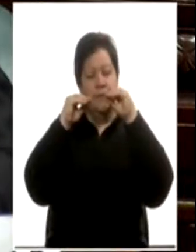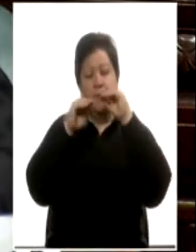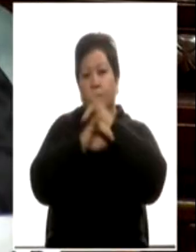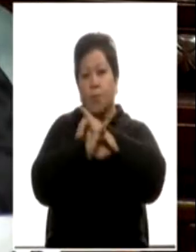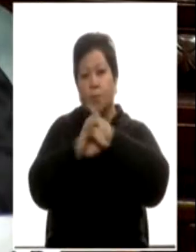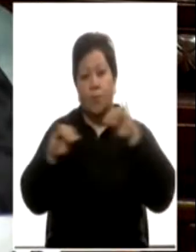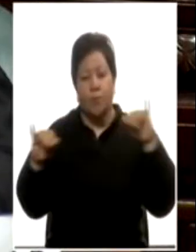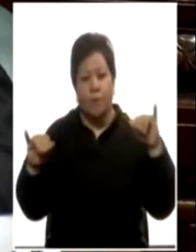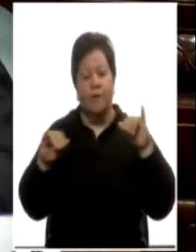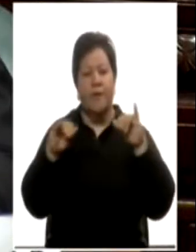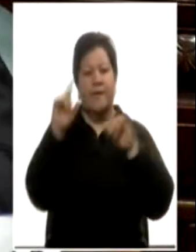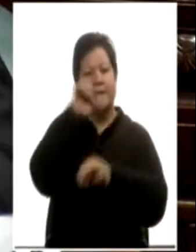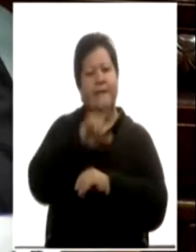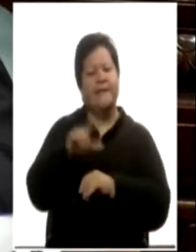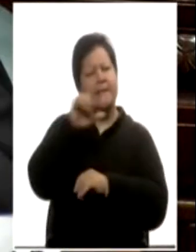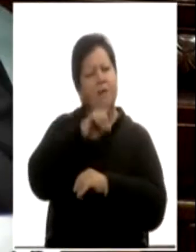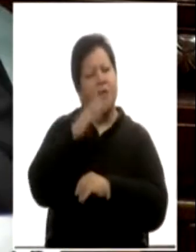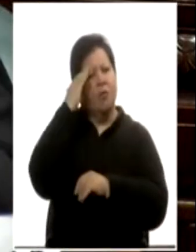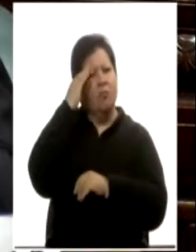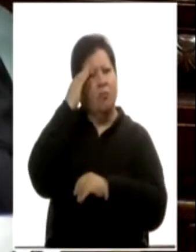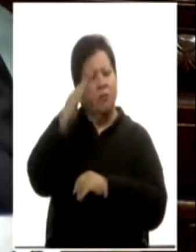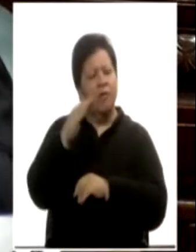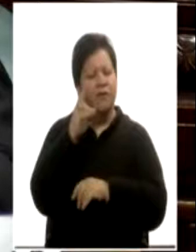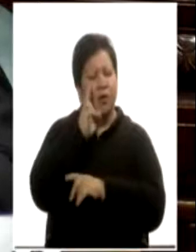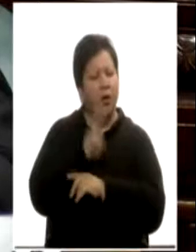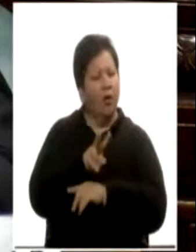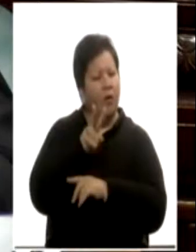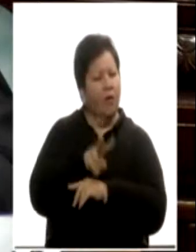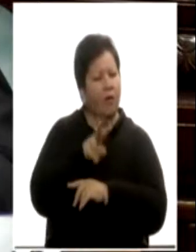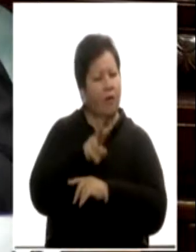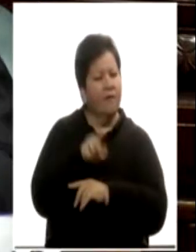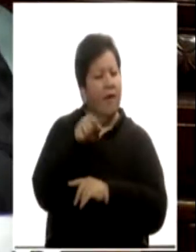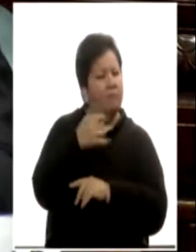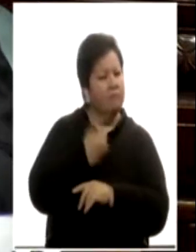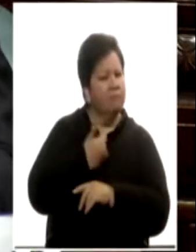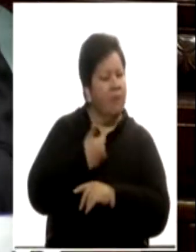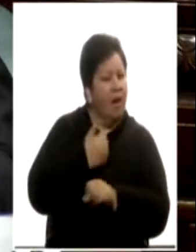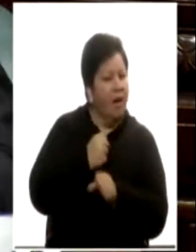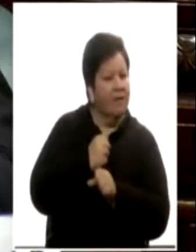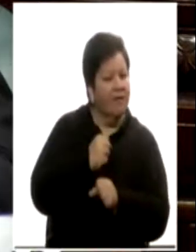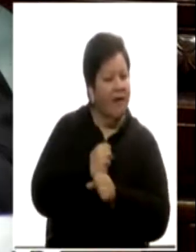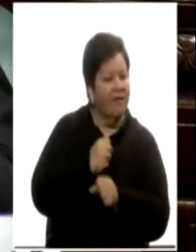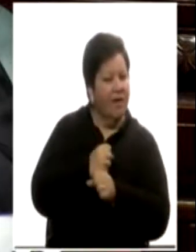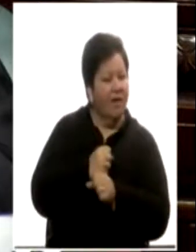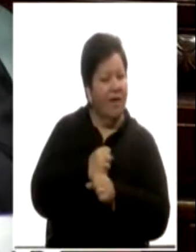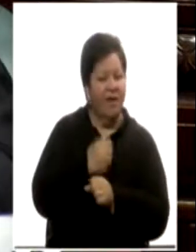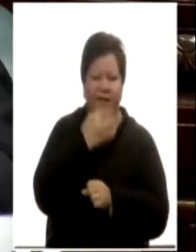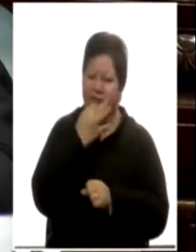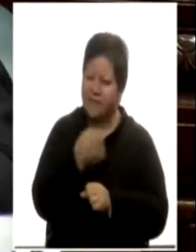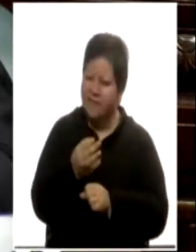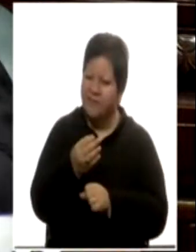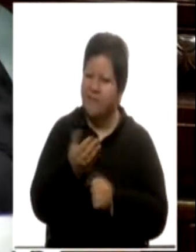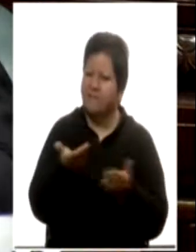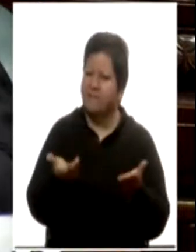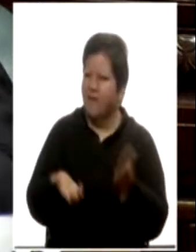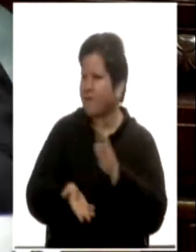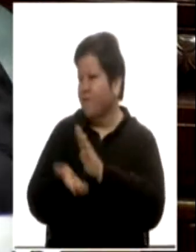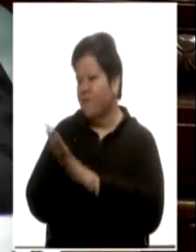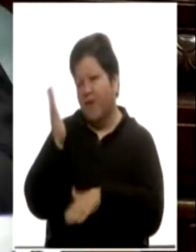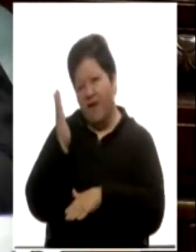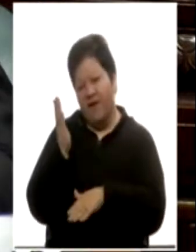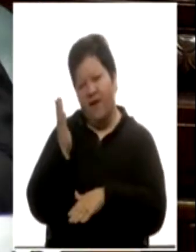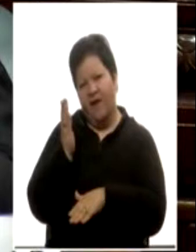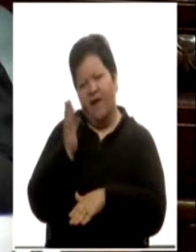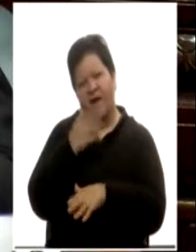termina el liceo, un profesor observando su desempeño liceal, le recomienda concurrir a la Escuela